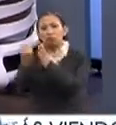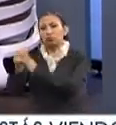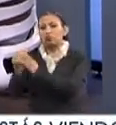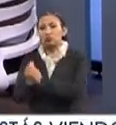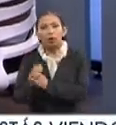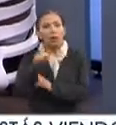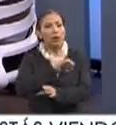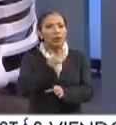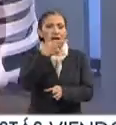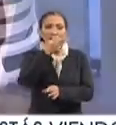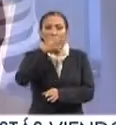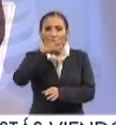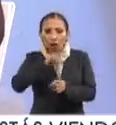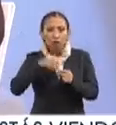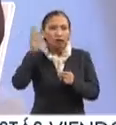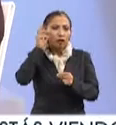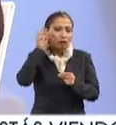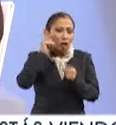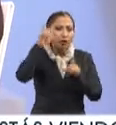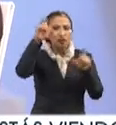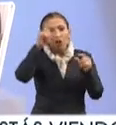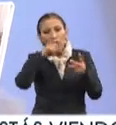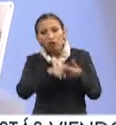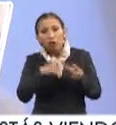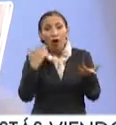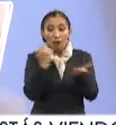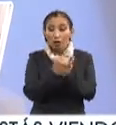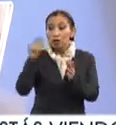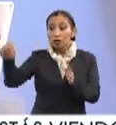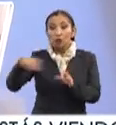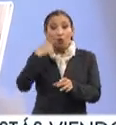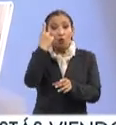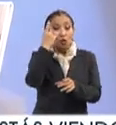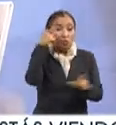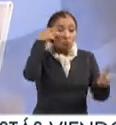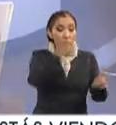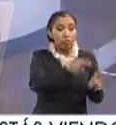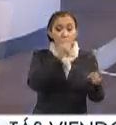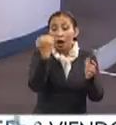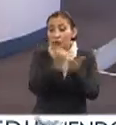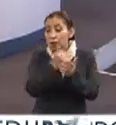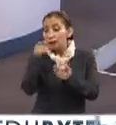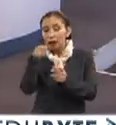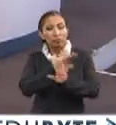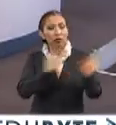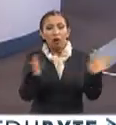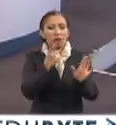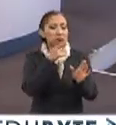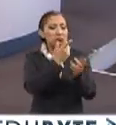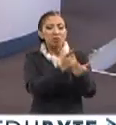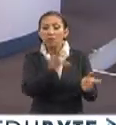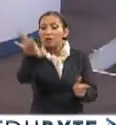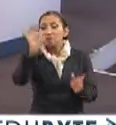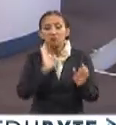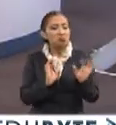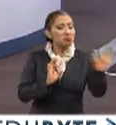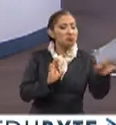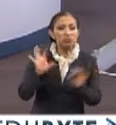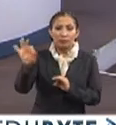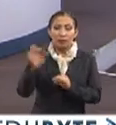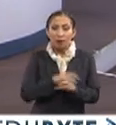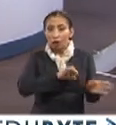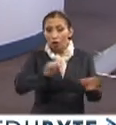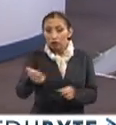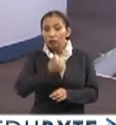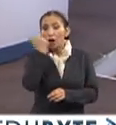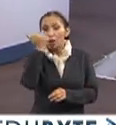especializarse en guión, en sonido, en fotografía. Y que no necesariamente tienes que tomar el uno para tomar el tres. Exactamente, exactamente. Y por el otro lado, sí tenemos